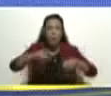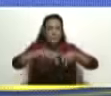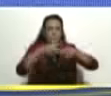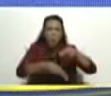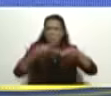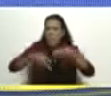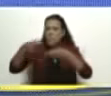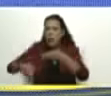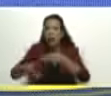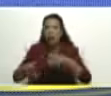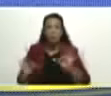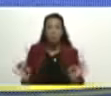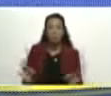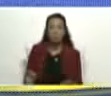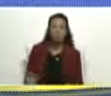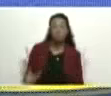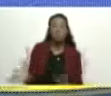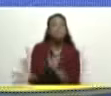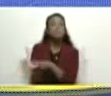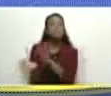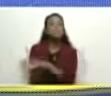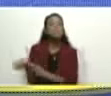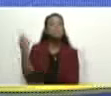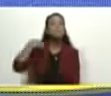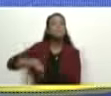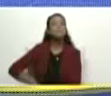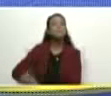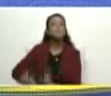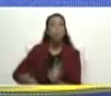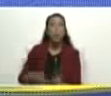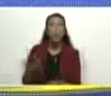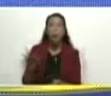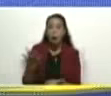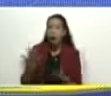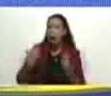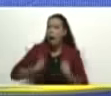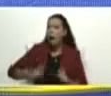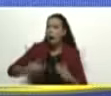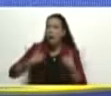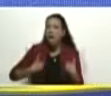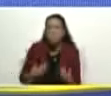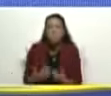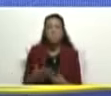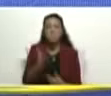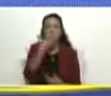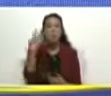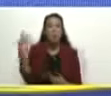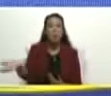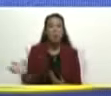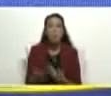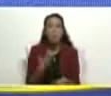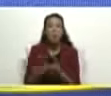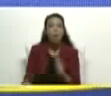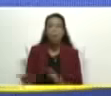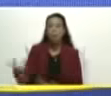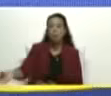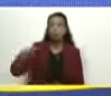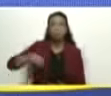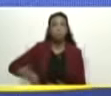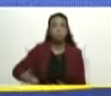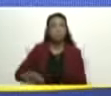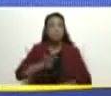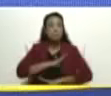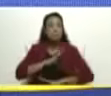luego poner la mano así, para cobrar con el dolor, la desesperación, la insatisfacción,